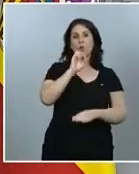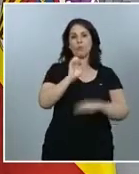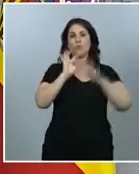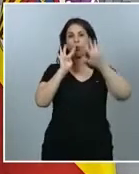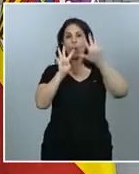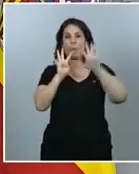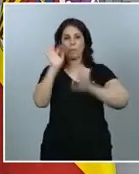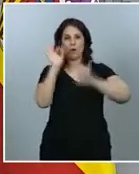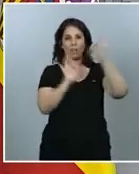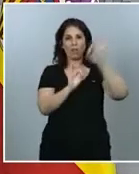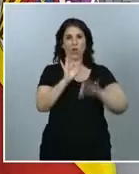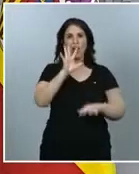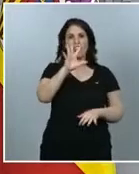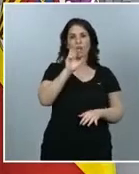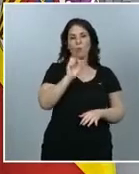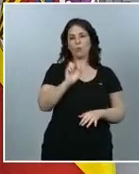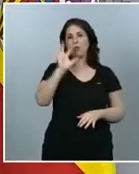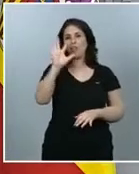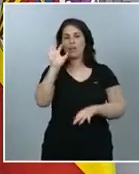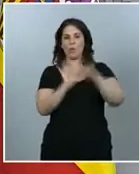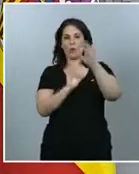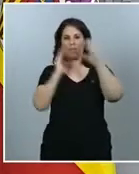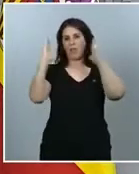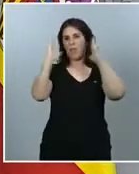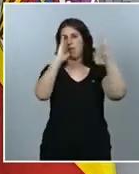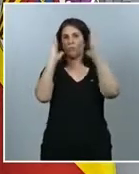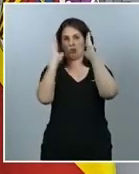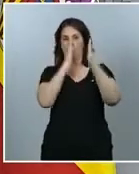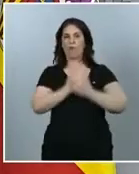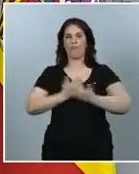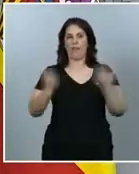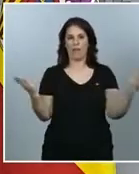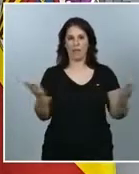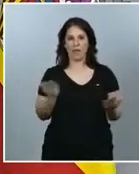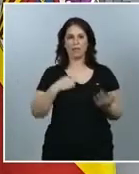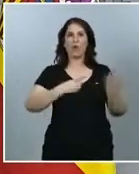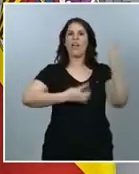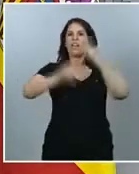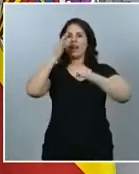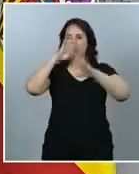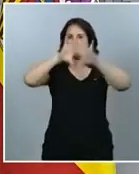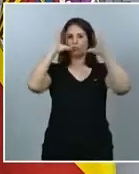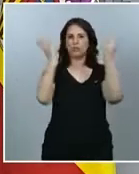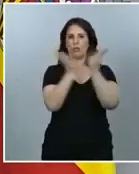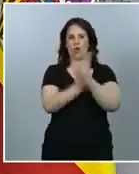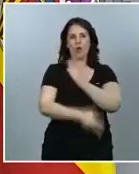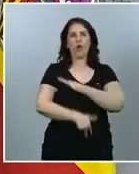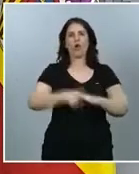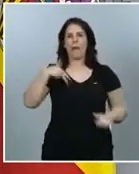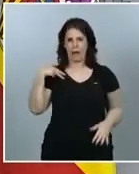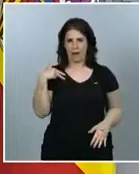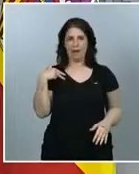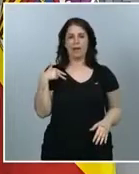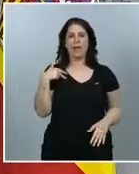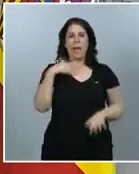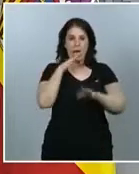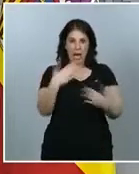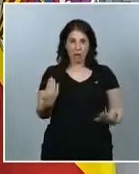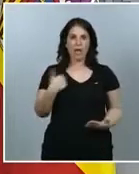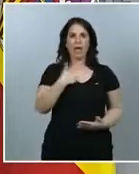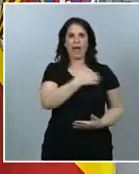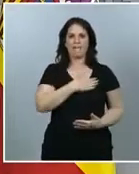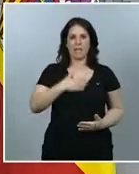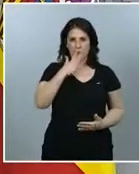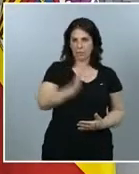.5%. Estos son los datos globales. Lo que voy a hacer en este momento es pasarle la palabra a la